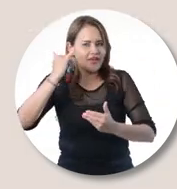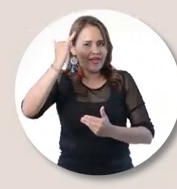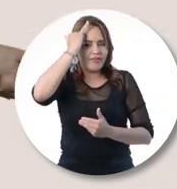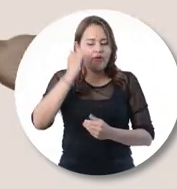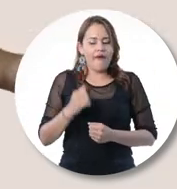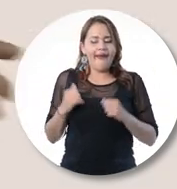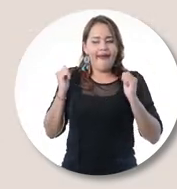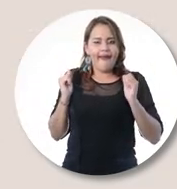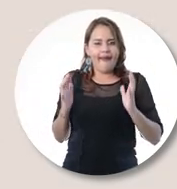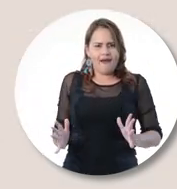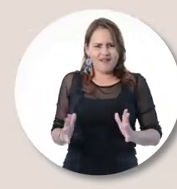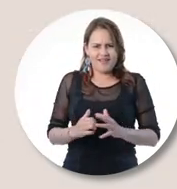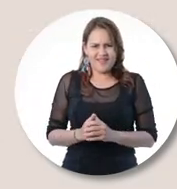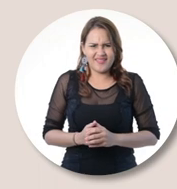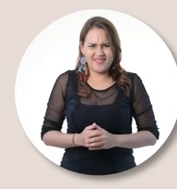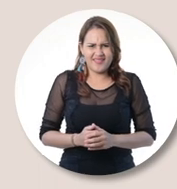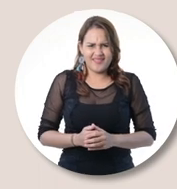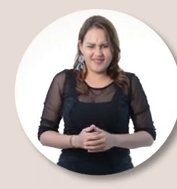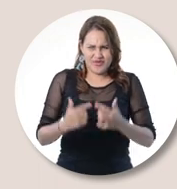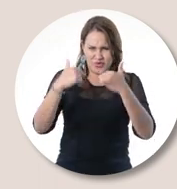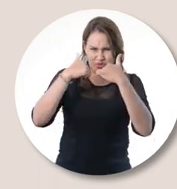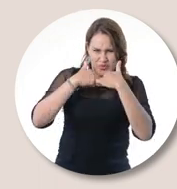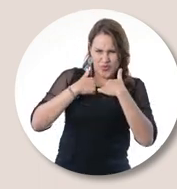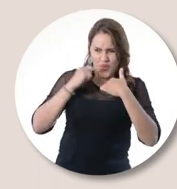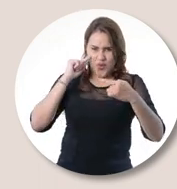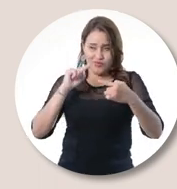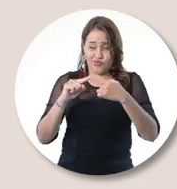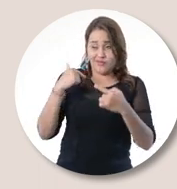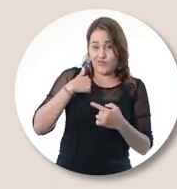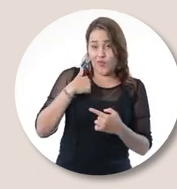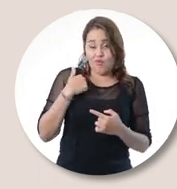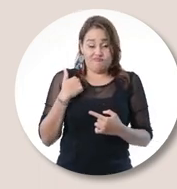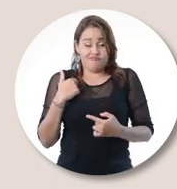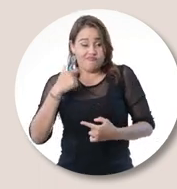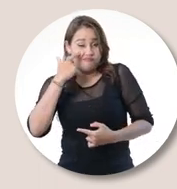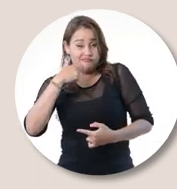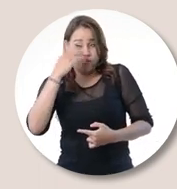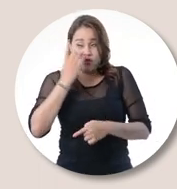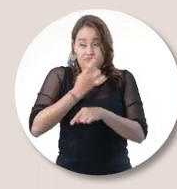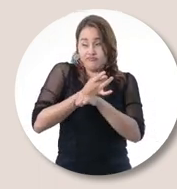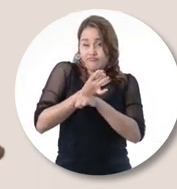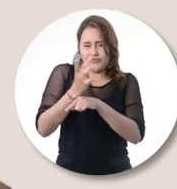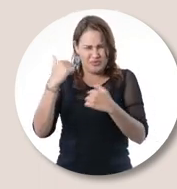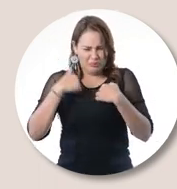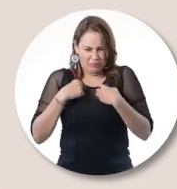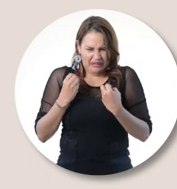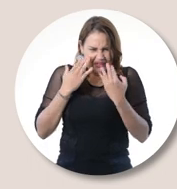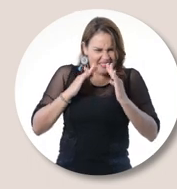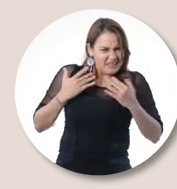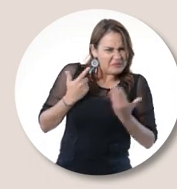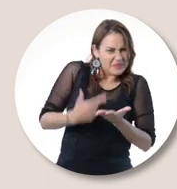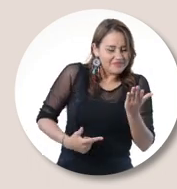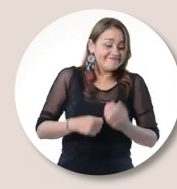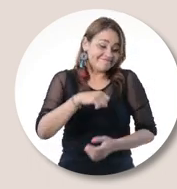Ah, entiendo Pero ven acá ¿Cómo me vas a poner a mí en el centro de la labor de la universidad? O sea, que yo soy un más importante